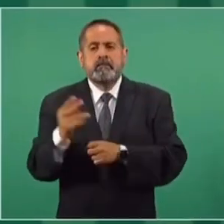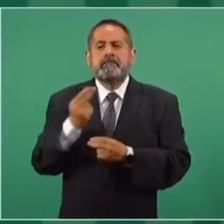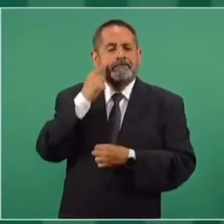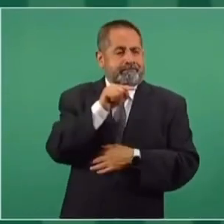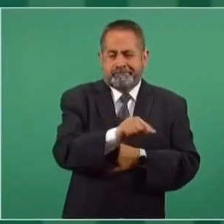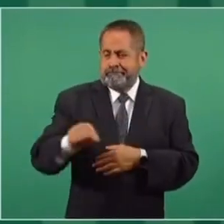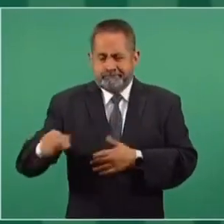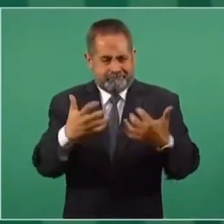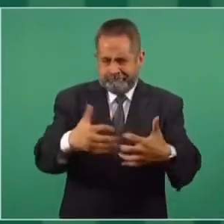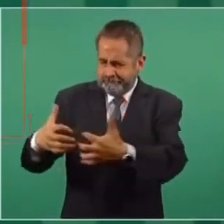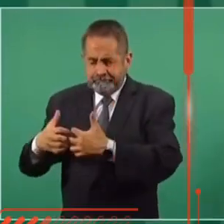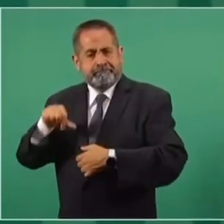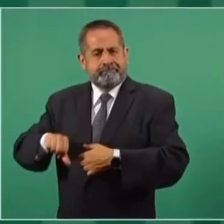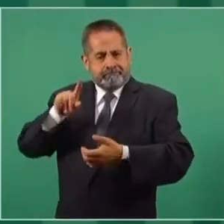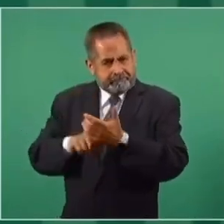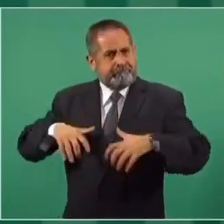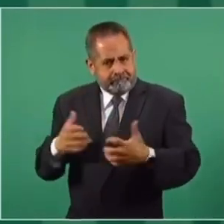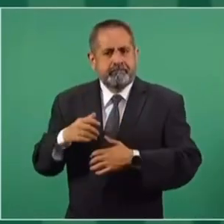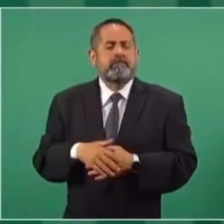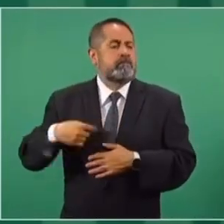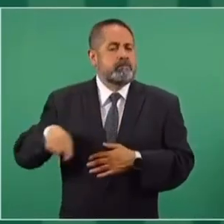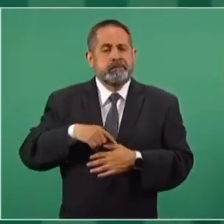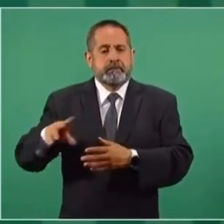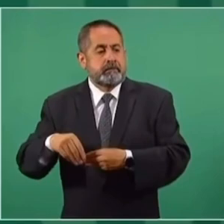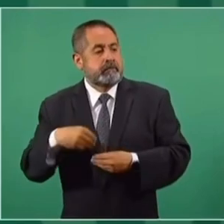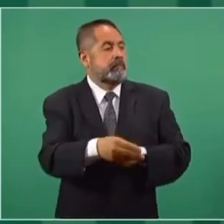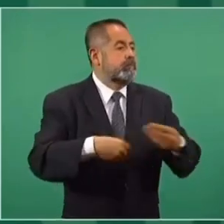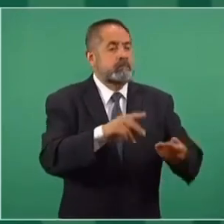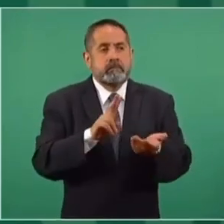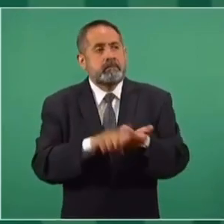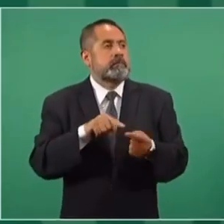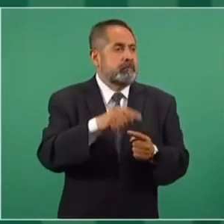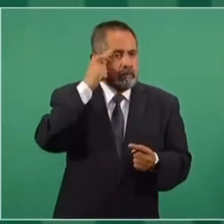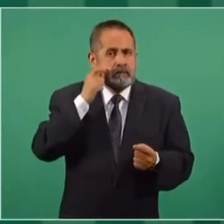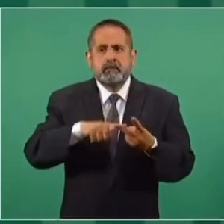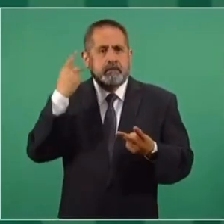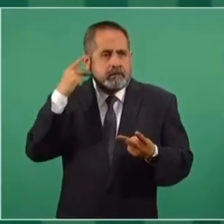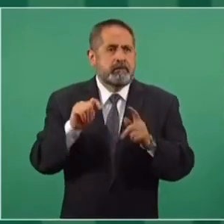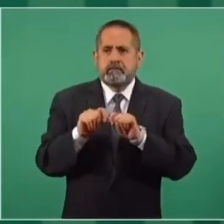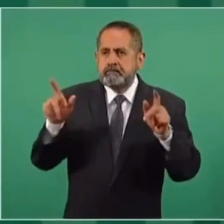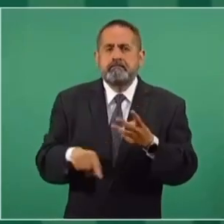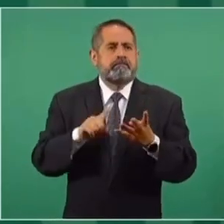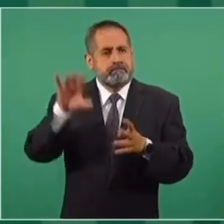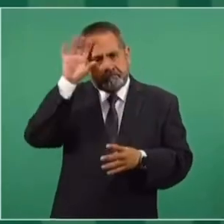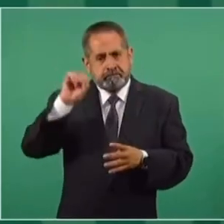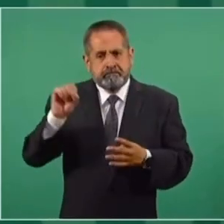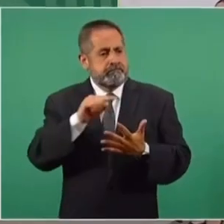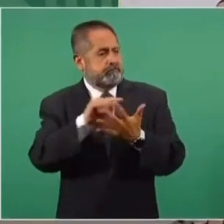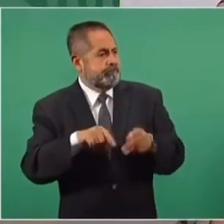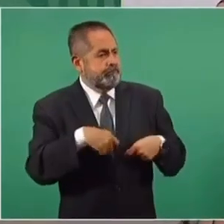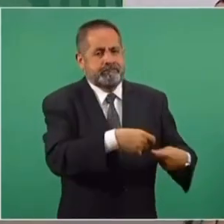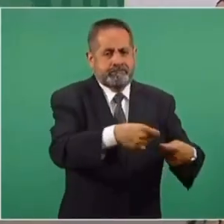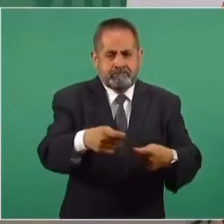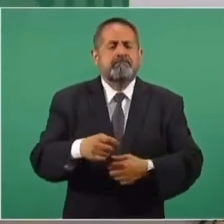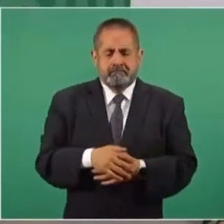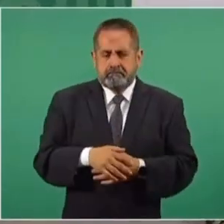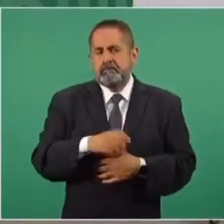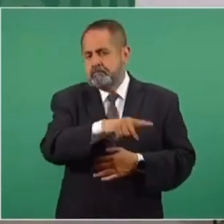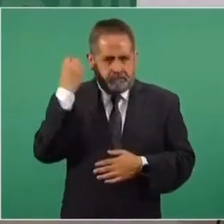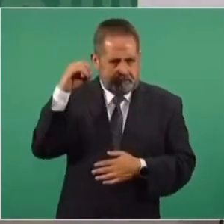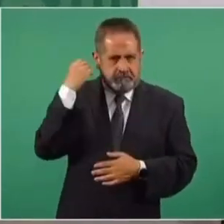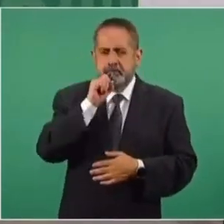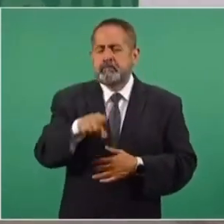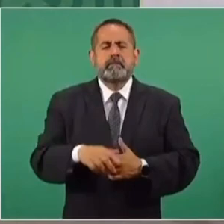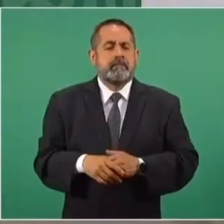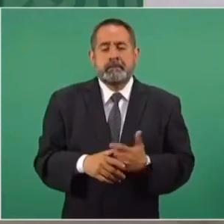necesitamos para producir fertilizantes que vamos a entregar a productores de Guerrero, de Puebla, de Tlaxcala, de Morelos, de Oaxaca.